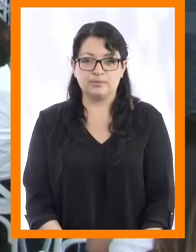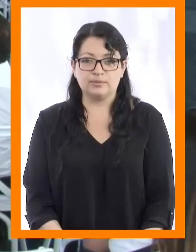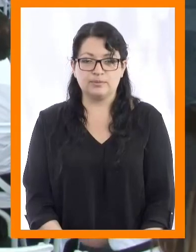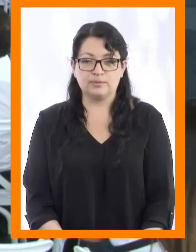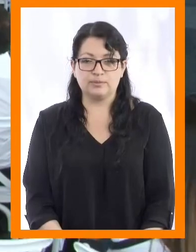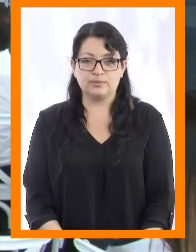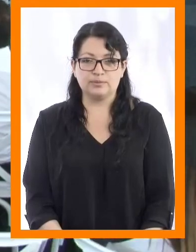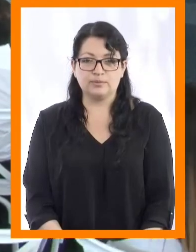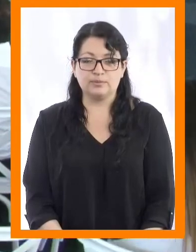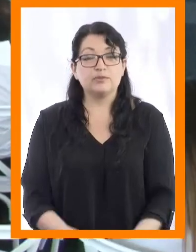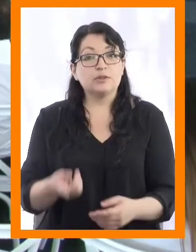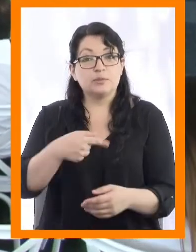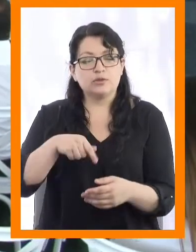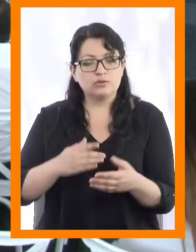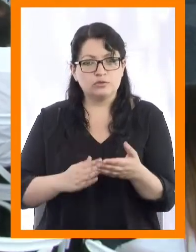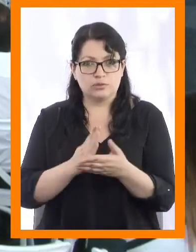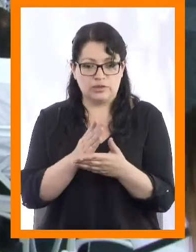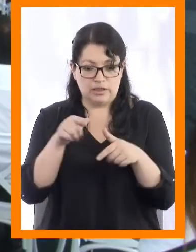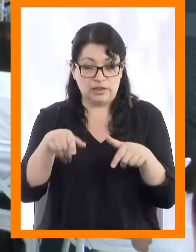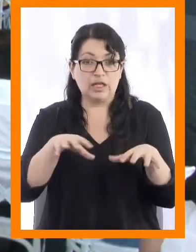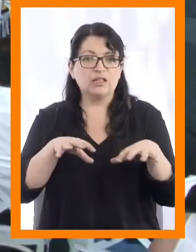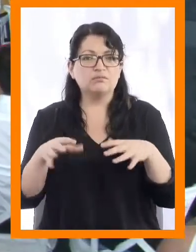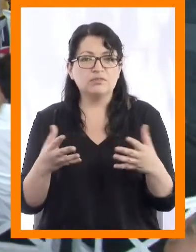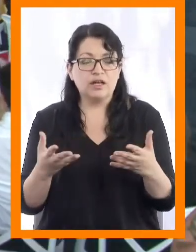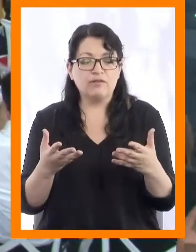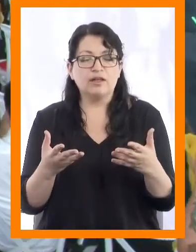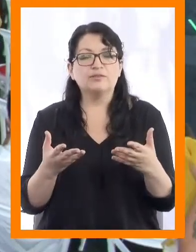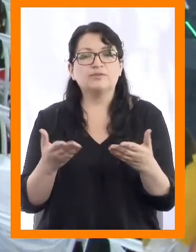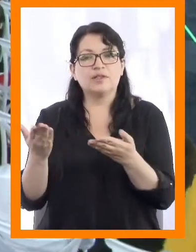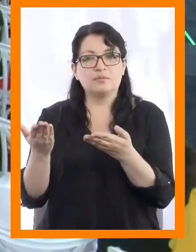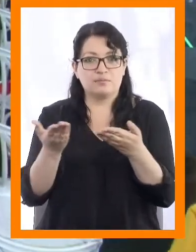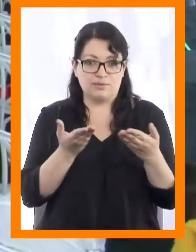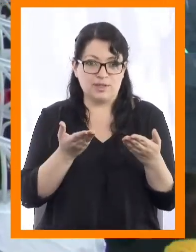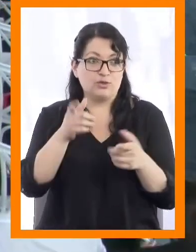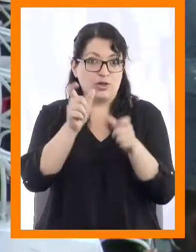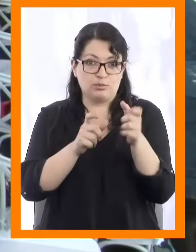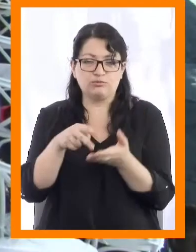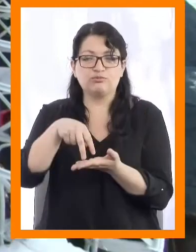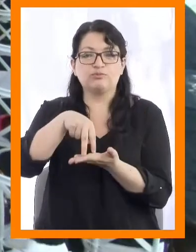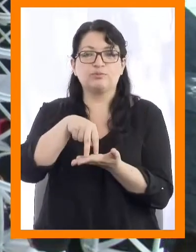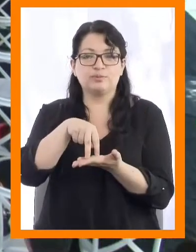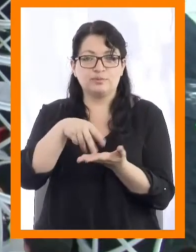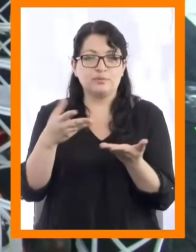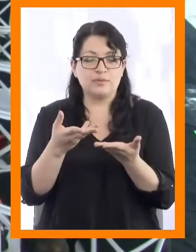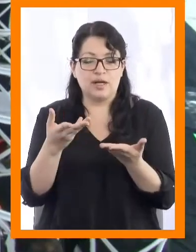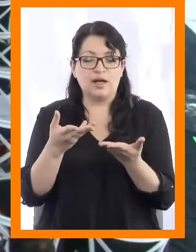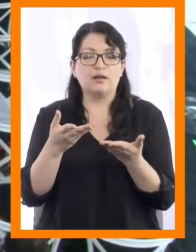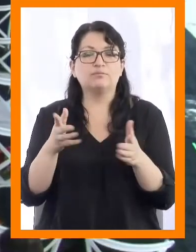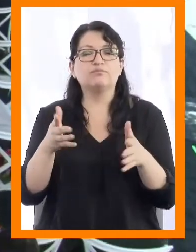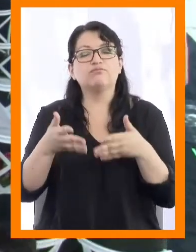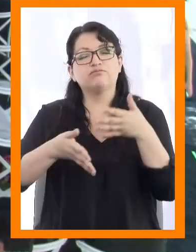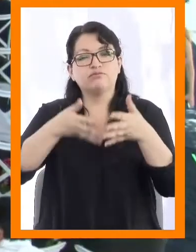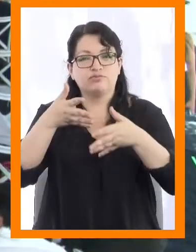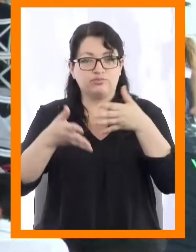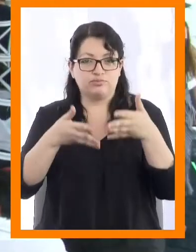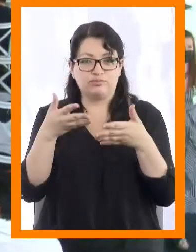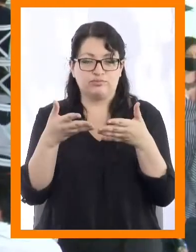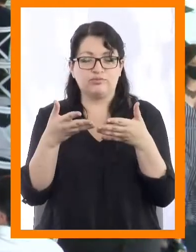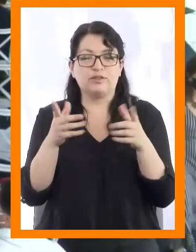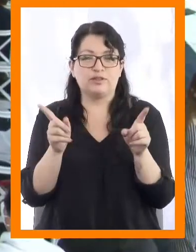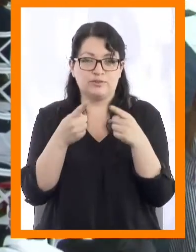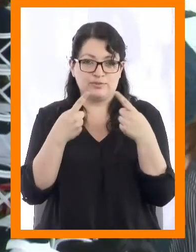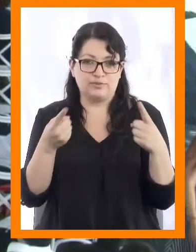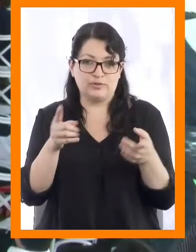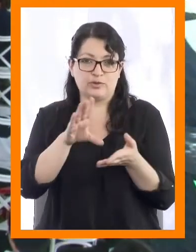Para iniciar esta ceremonia, invito a los presentes a ponerse de pie para escuchar la interpretación de